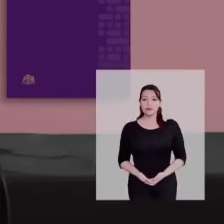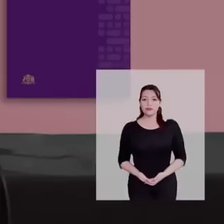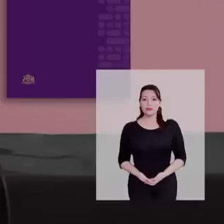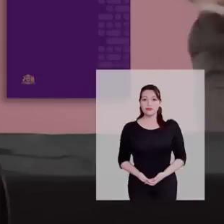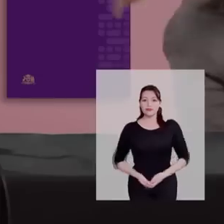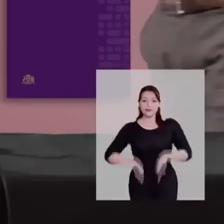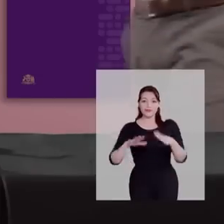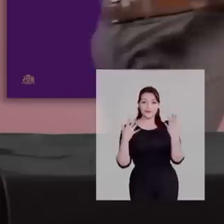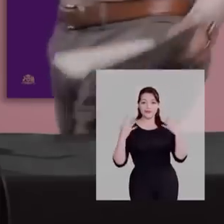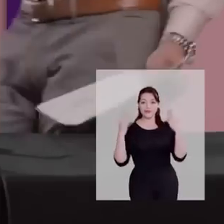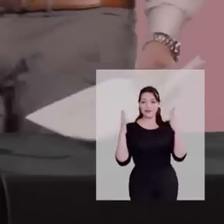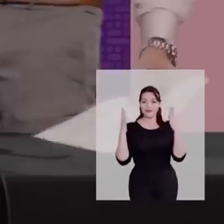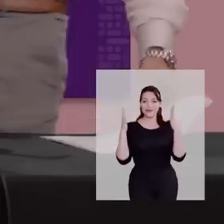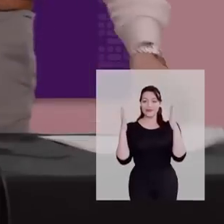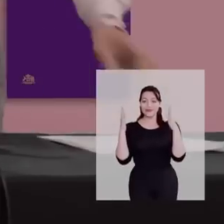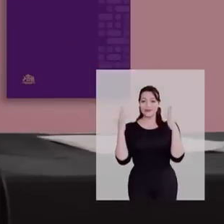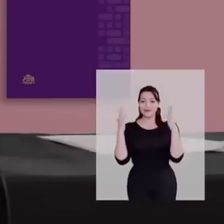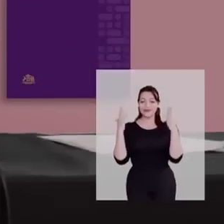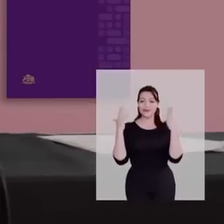Ok,